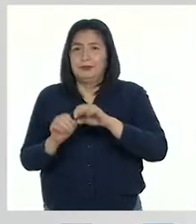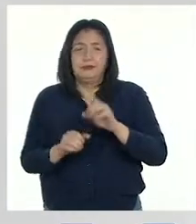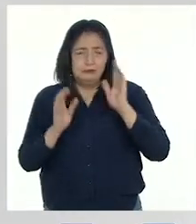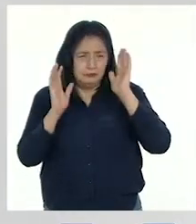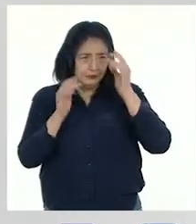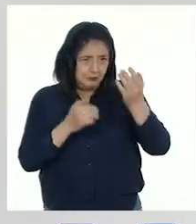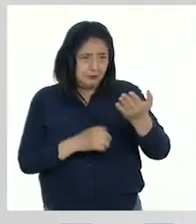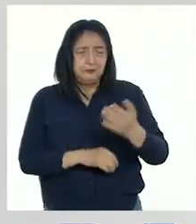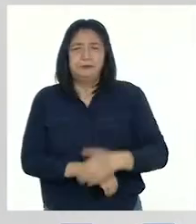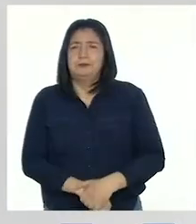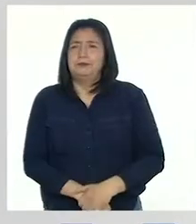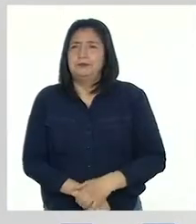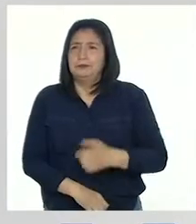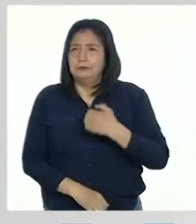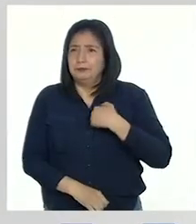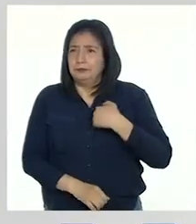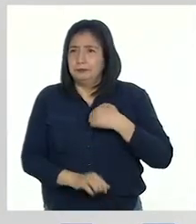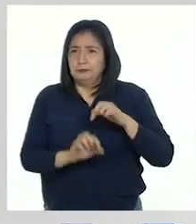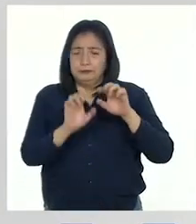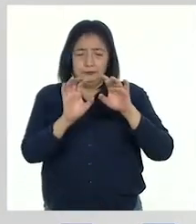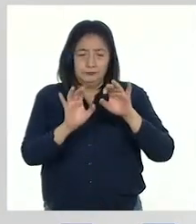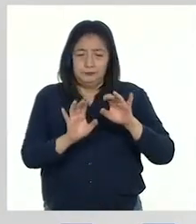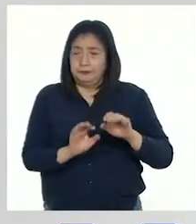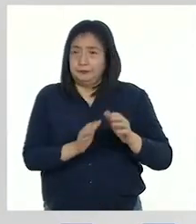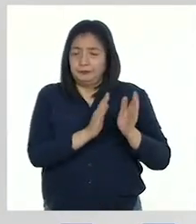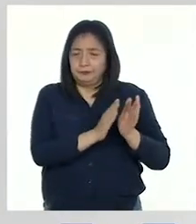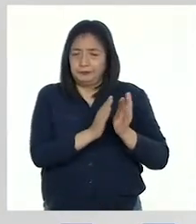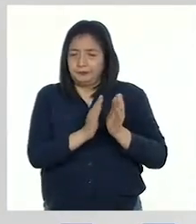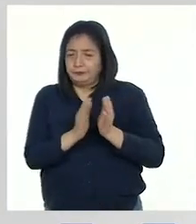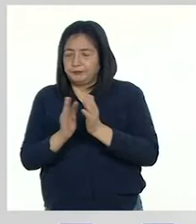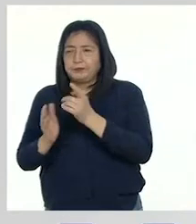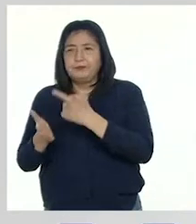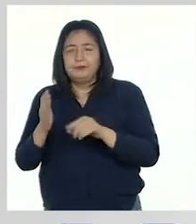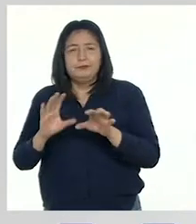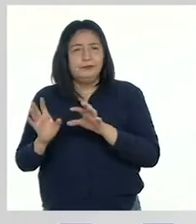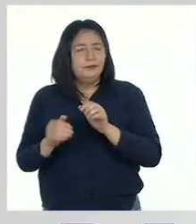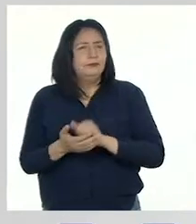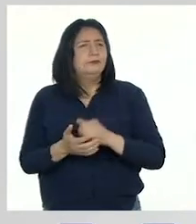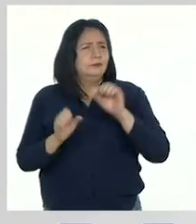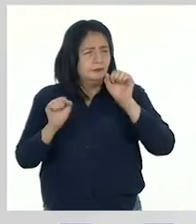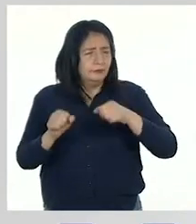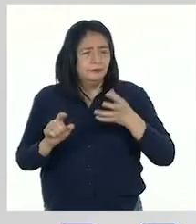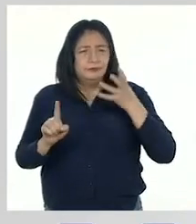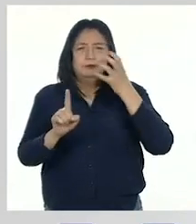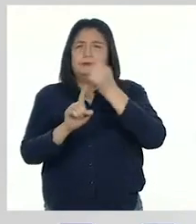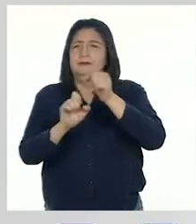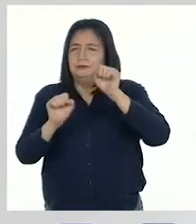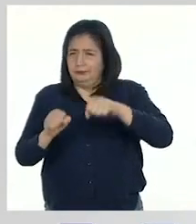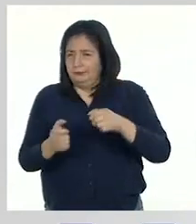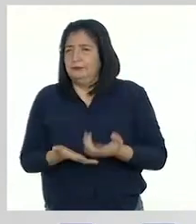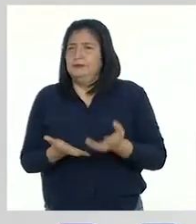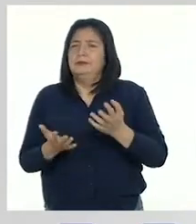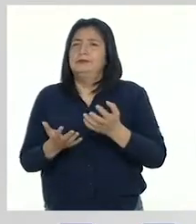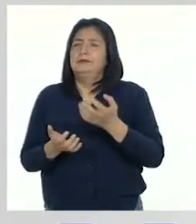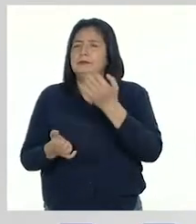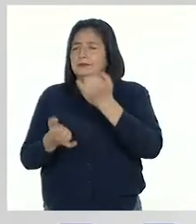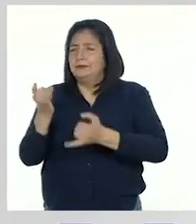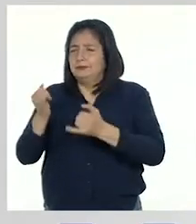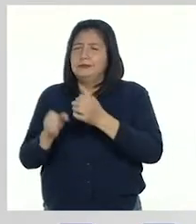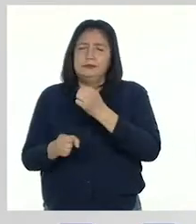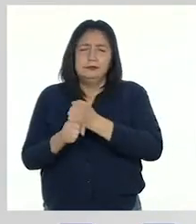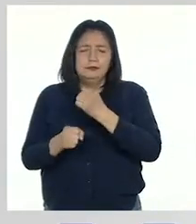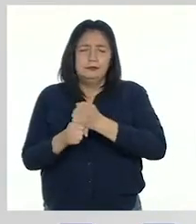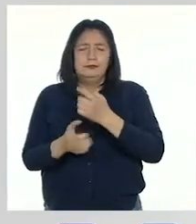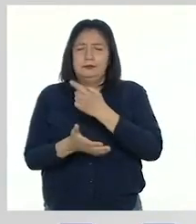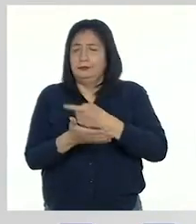¡Vamos a escucharla! Yo escribí una secuencia de las actividades que hicimos para lograr nuestro producto final en las